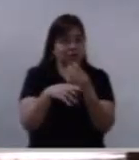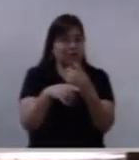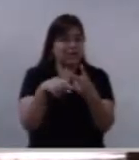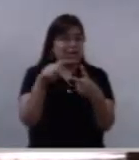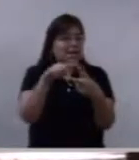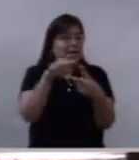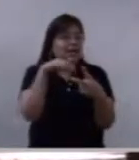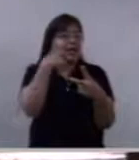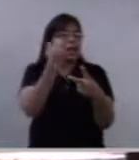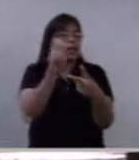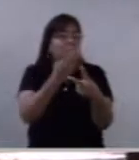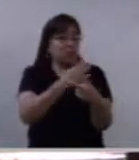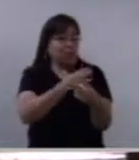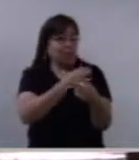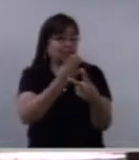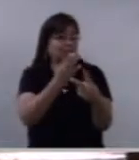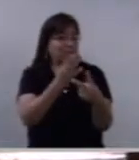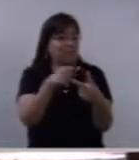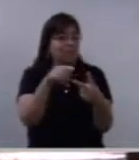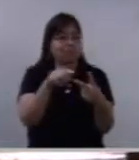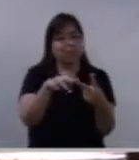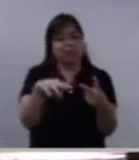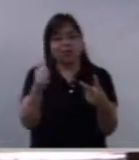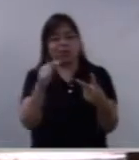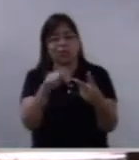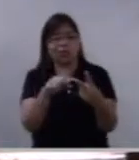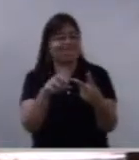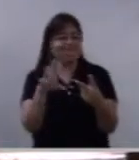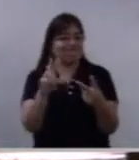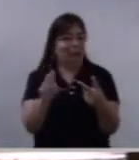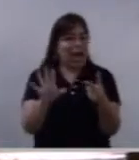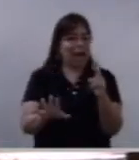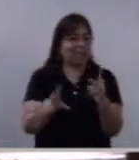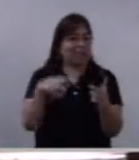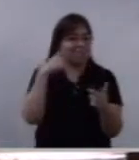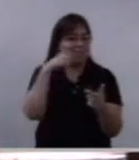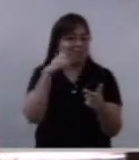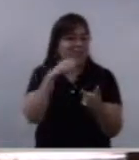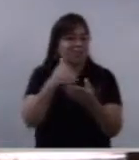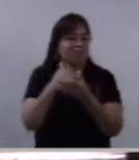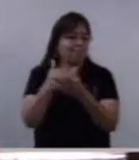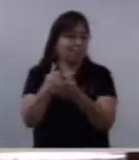bien y luego hacemos el mal que no queremos.